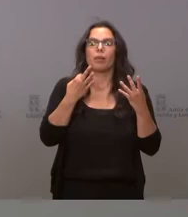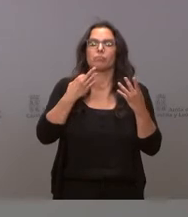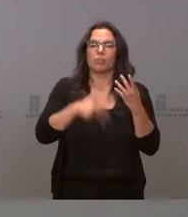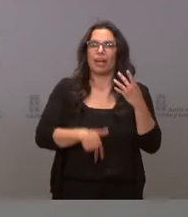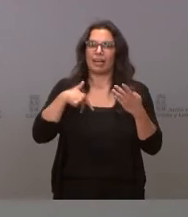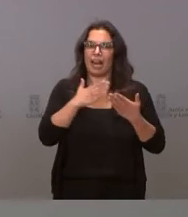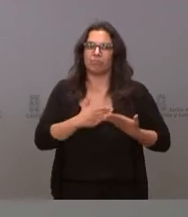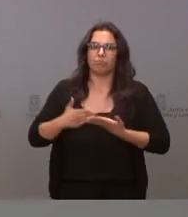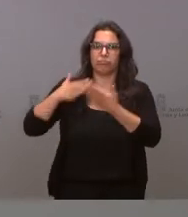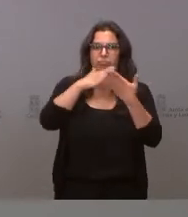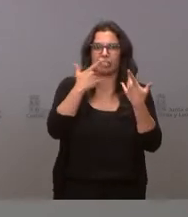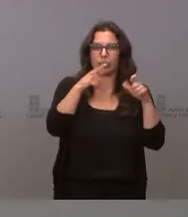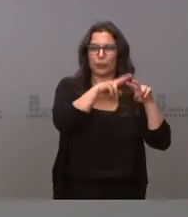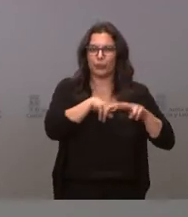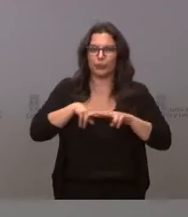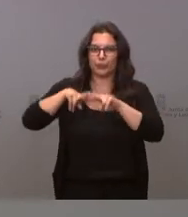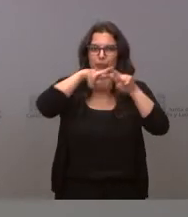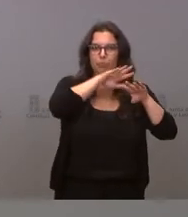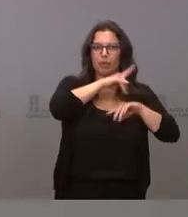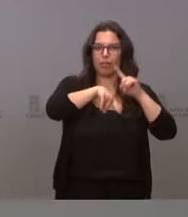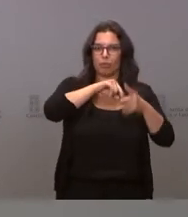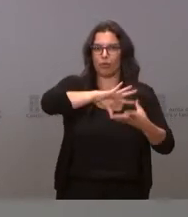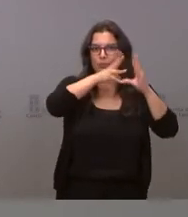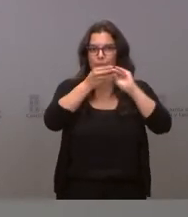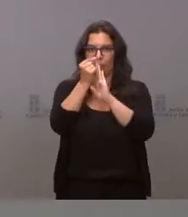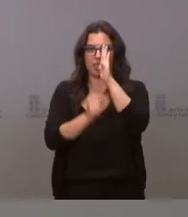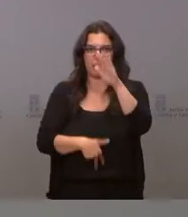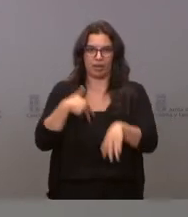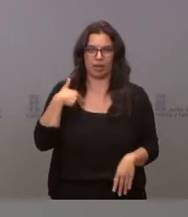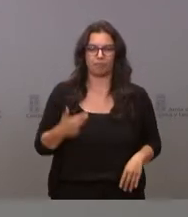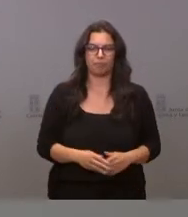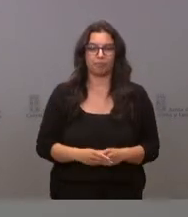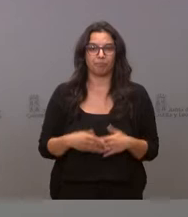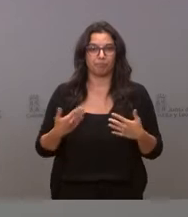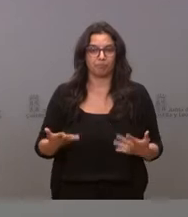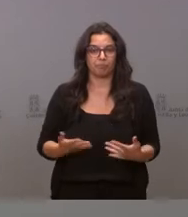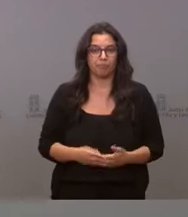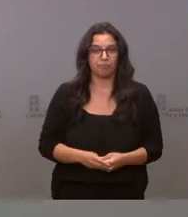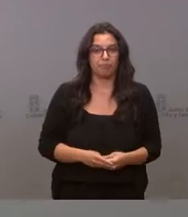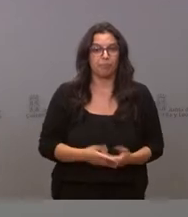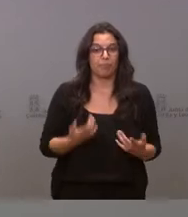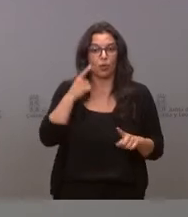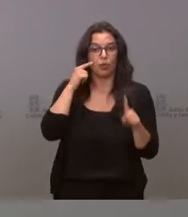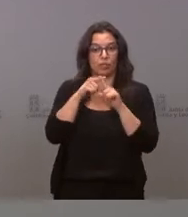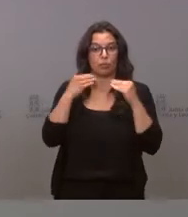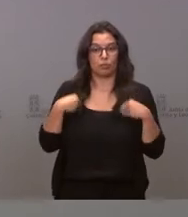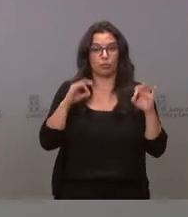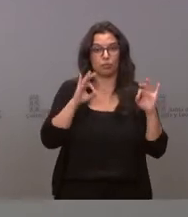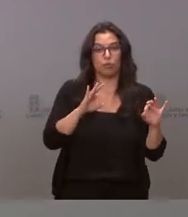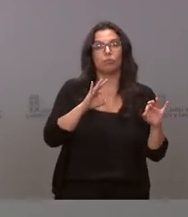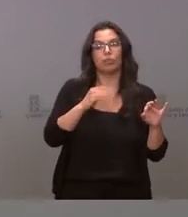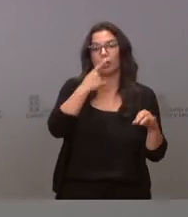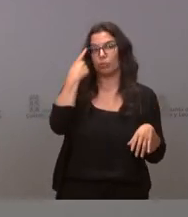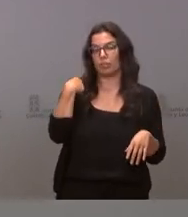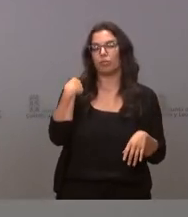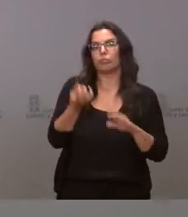general del sector para poder adoptar esas medidas generales. Por ello, con ese objetivo constituimos el año